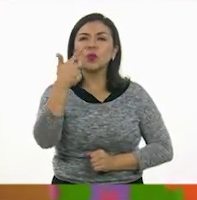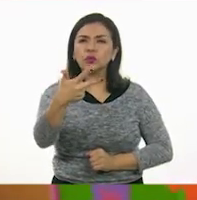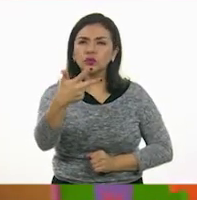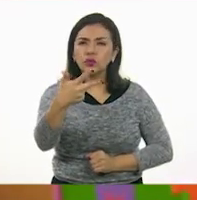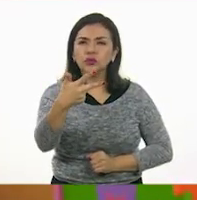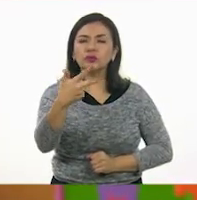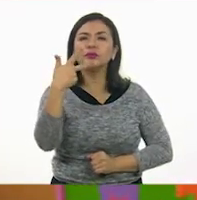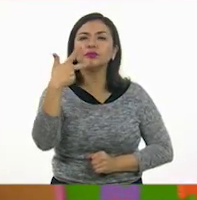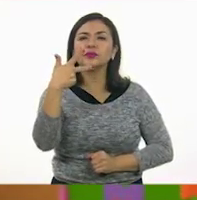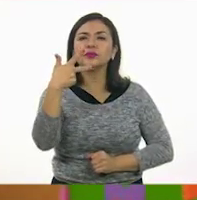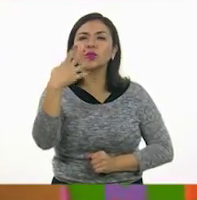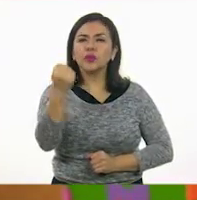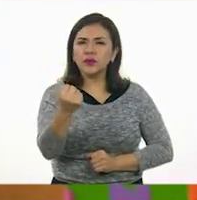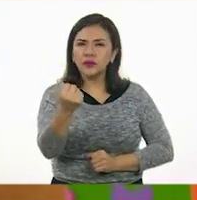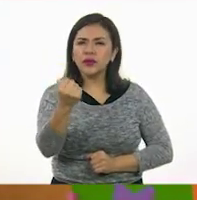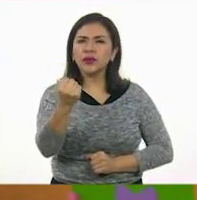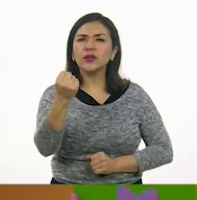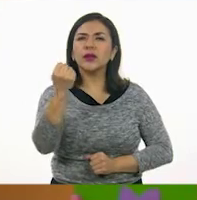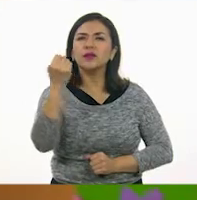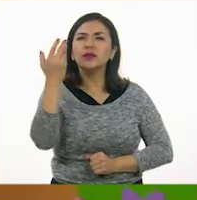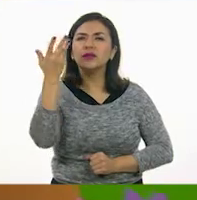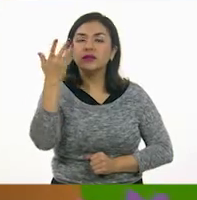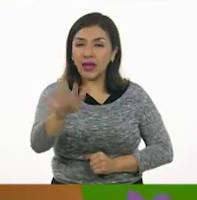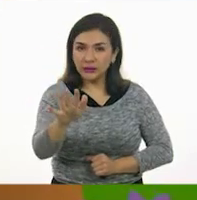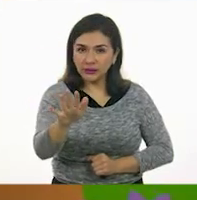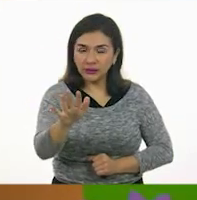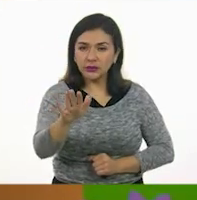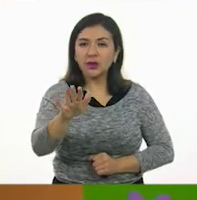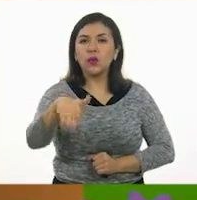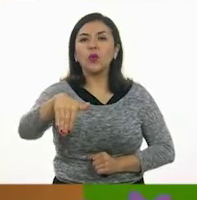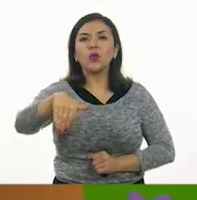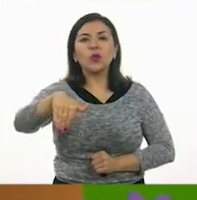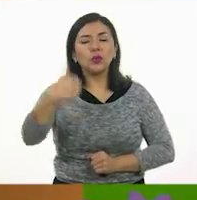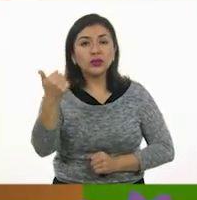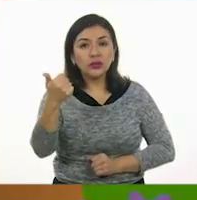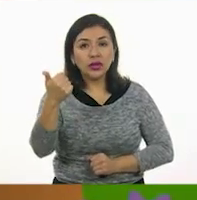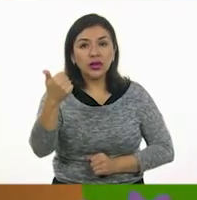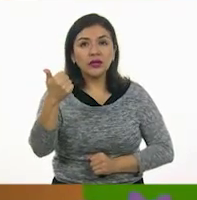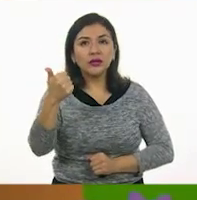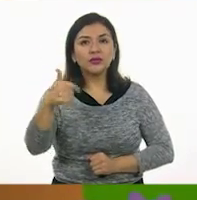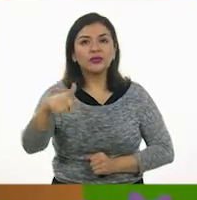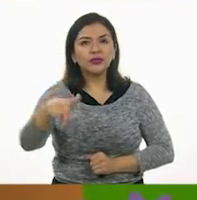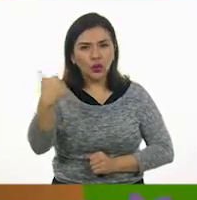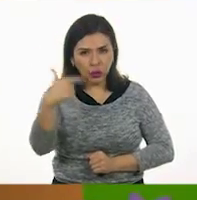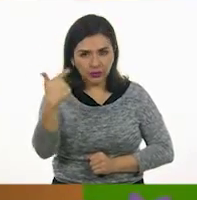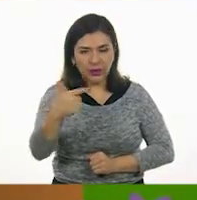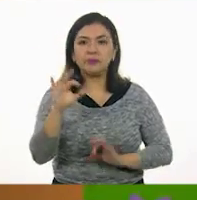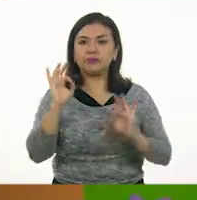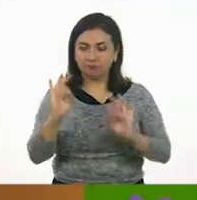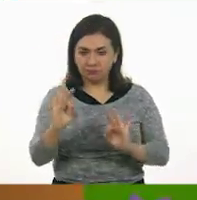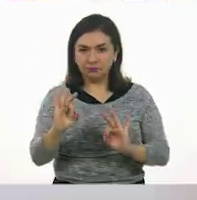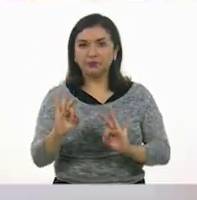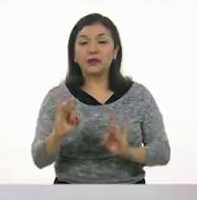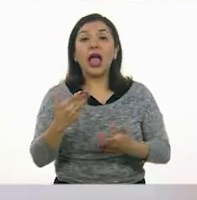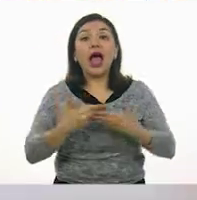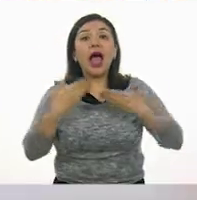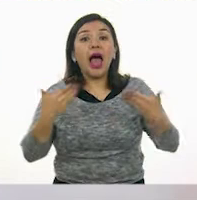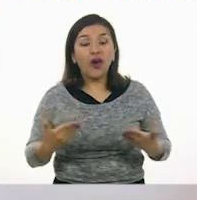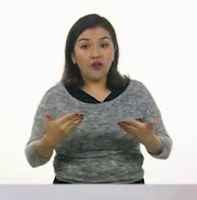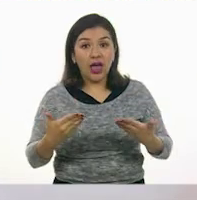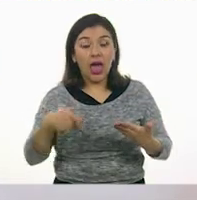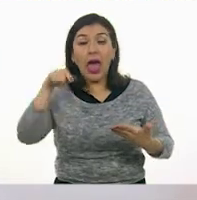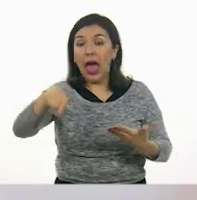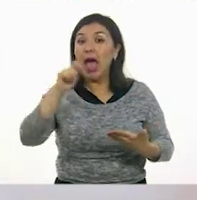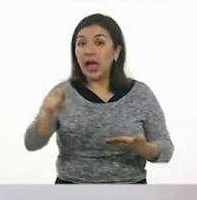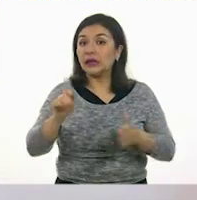Siete, ocho, nueve, diez, once, doce. Doce. Y nos faltan... De